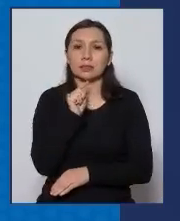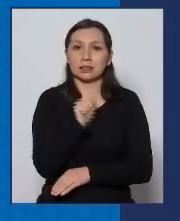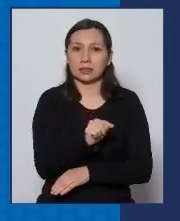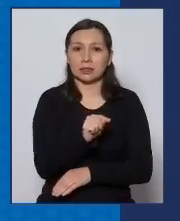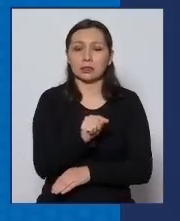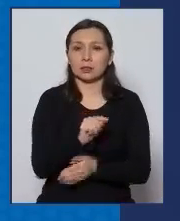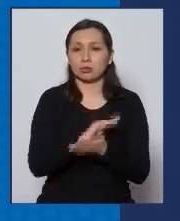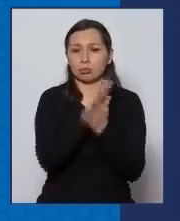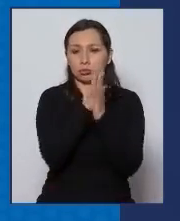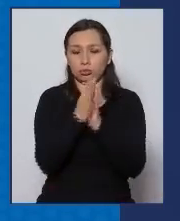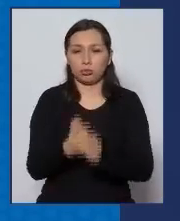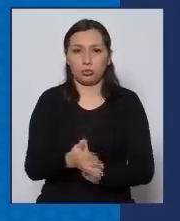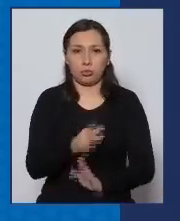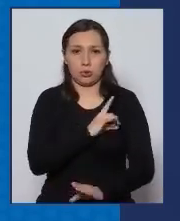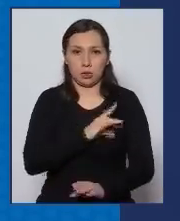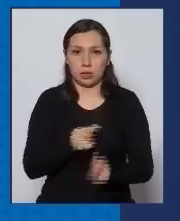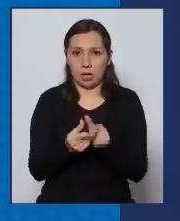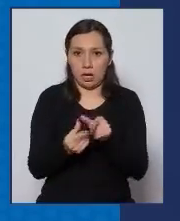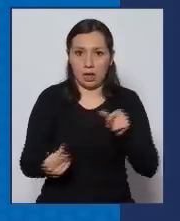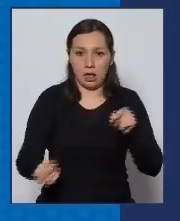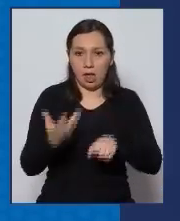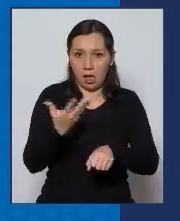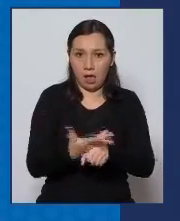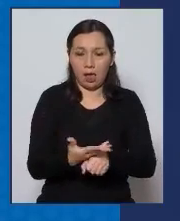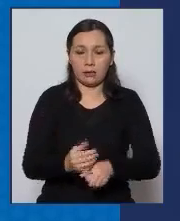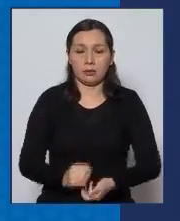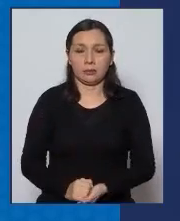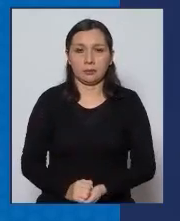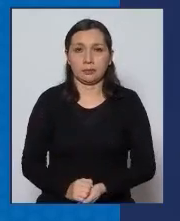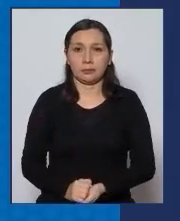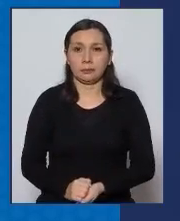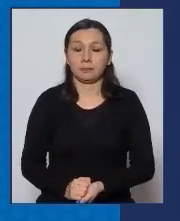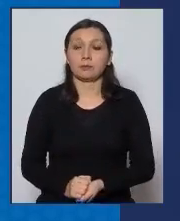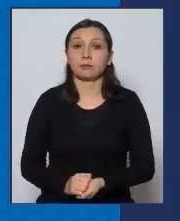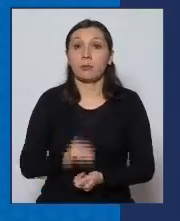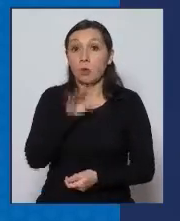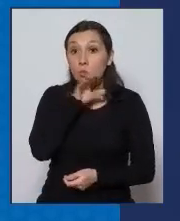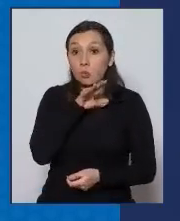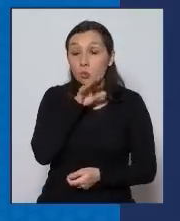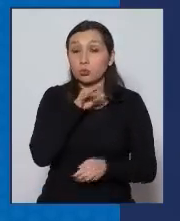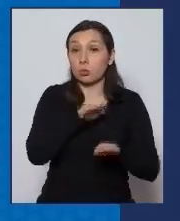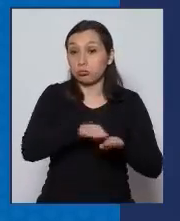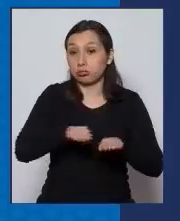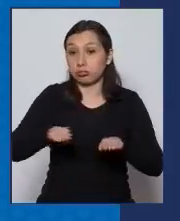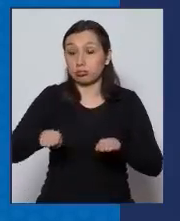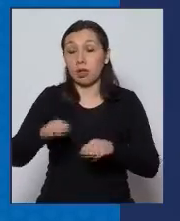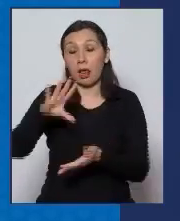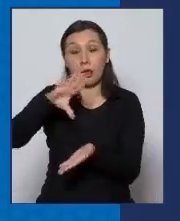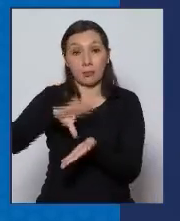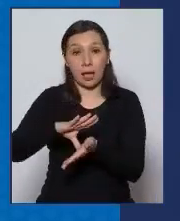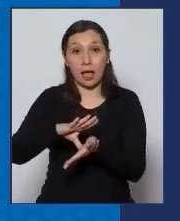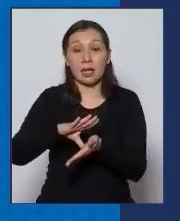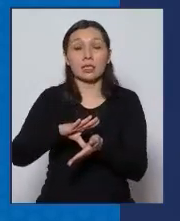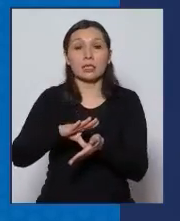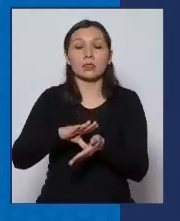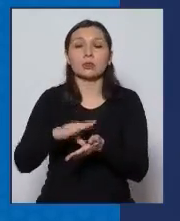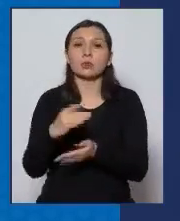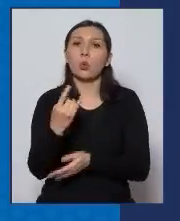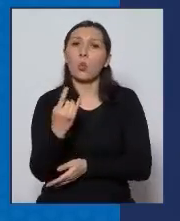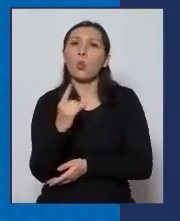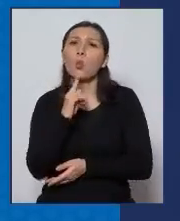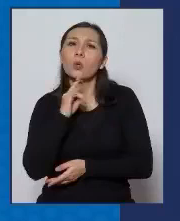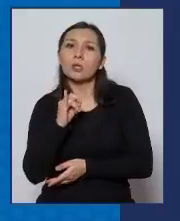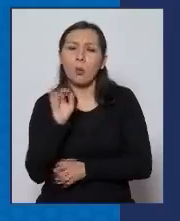en todo el país. La ocupación país de camas de tratamiento